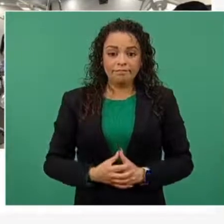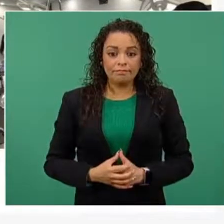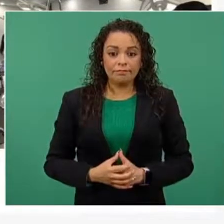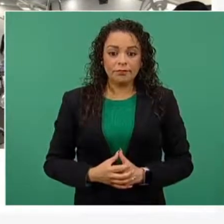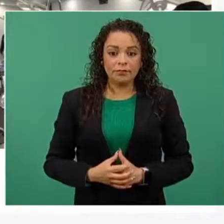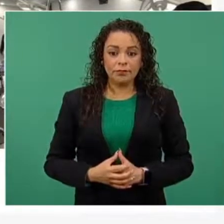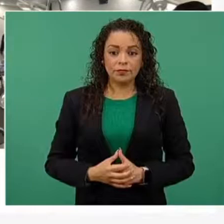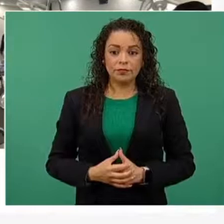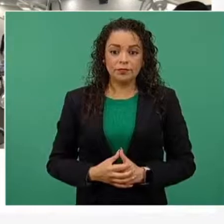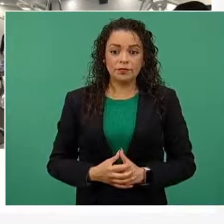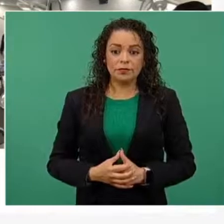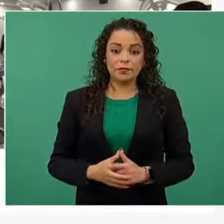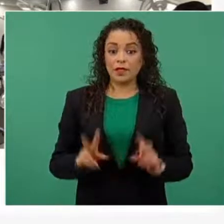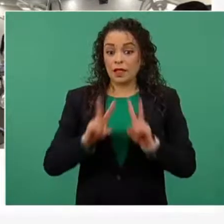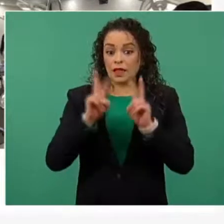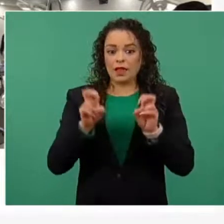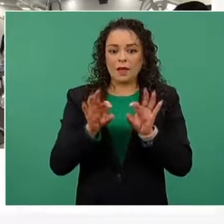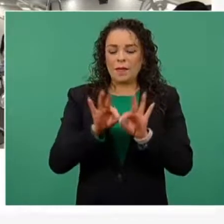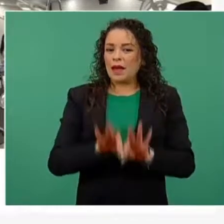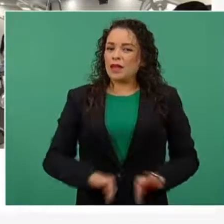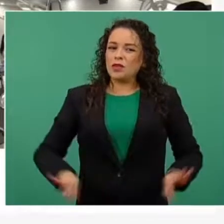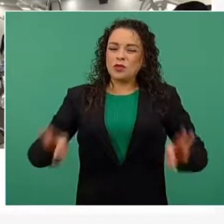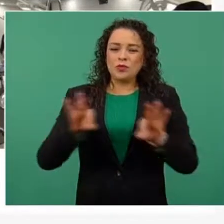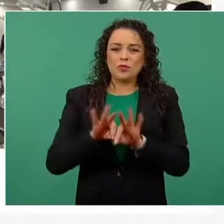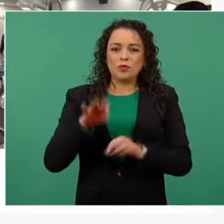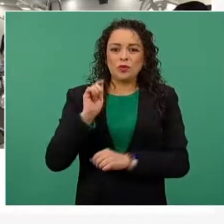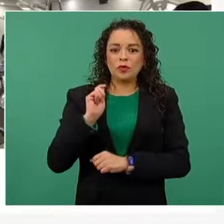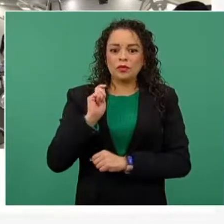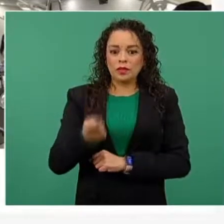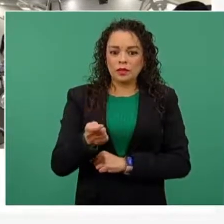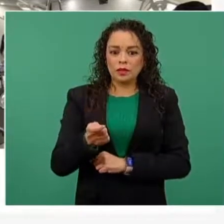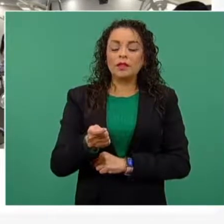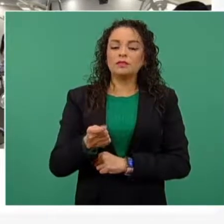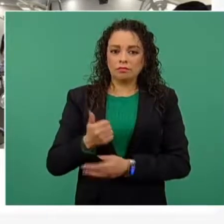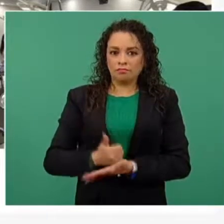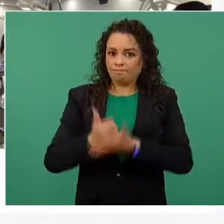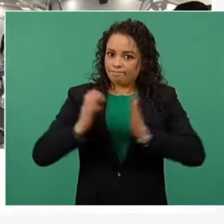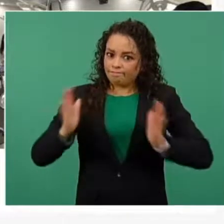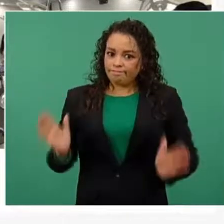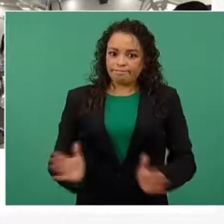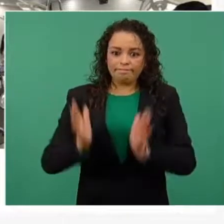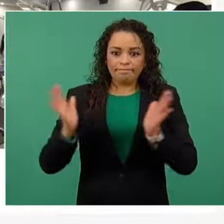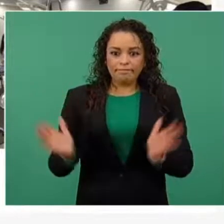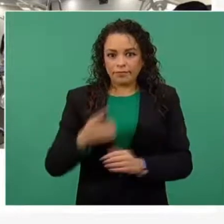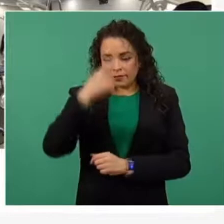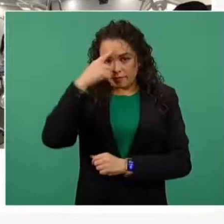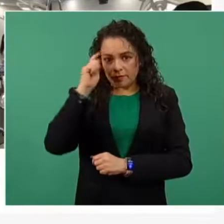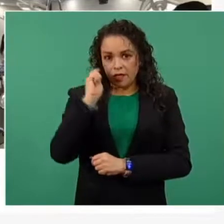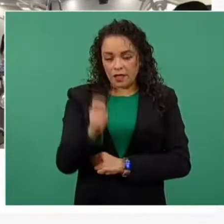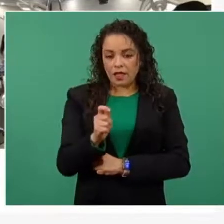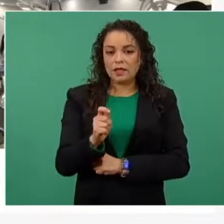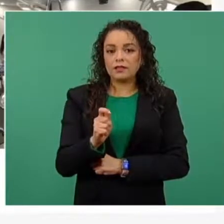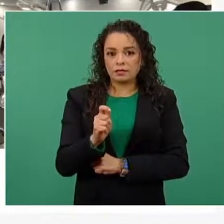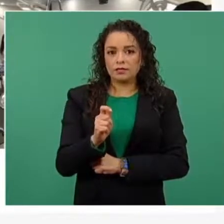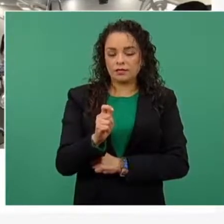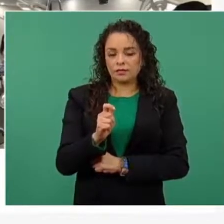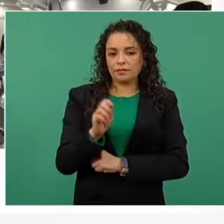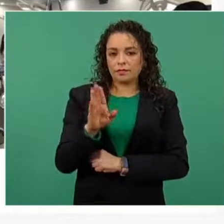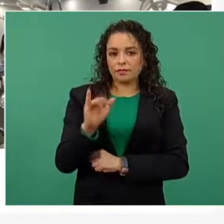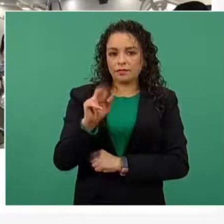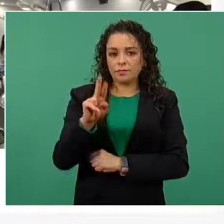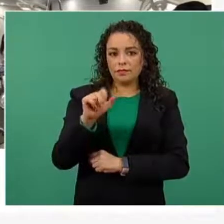significativo es el fortalecimiento que se está impulsando en los registros civiles de los estados.